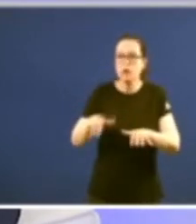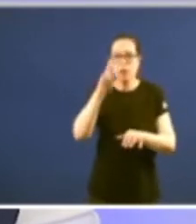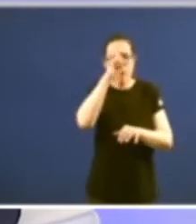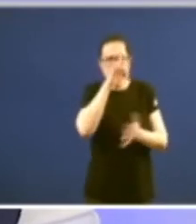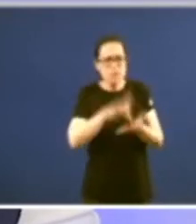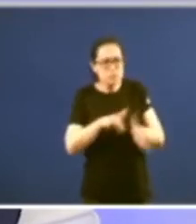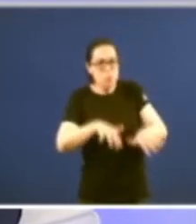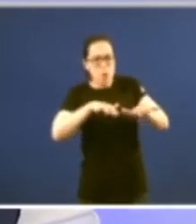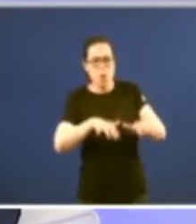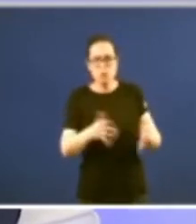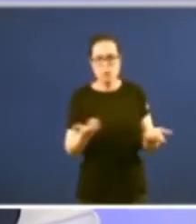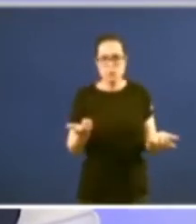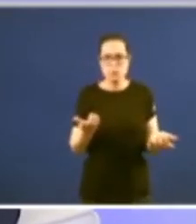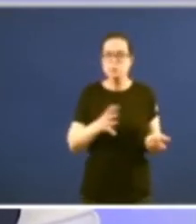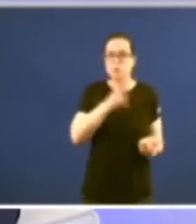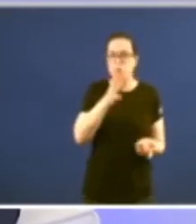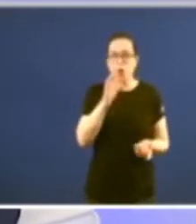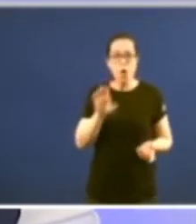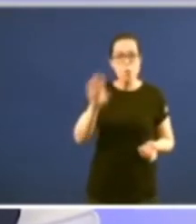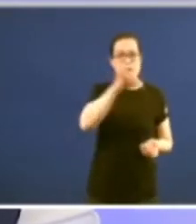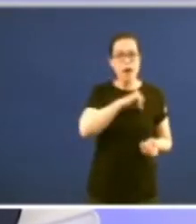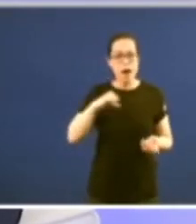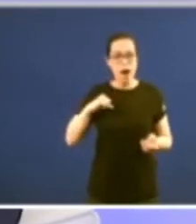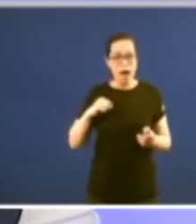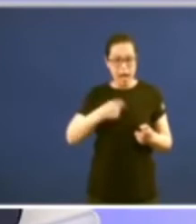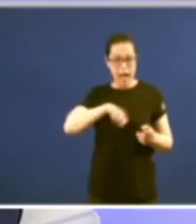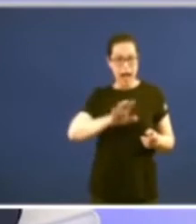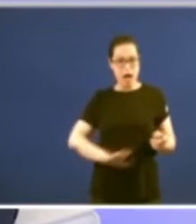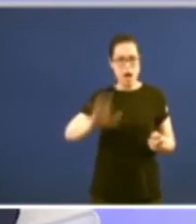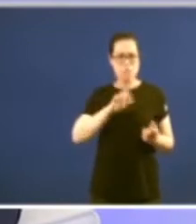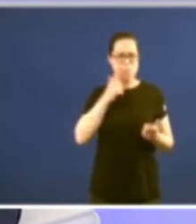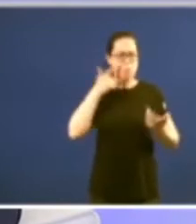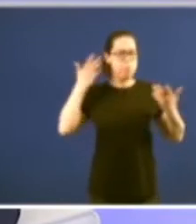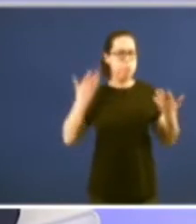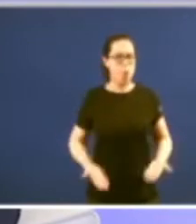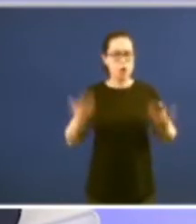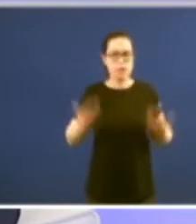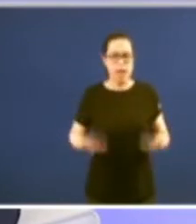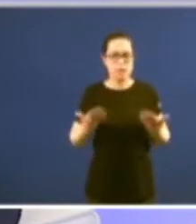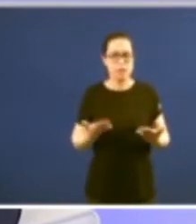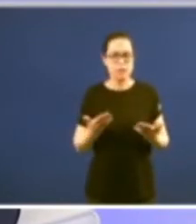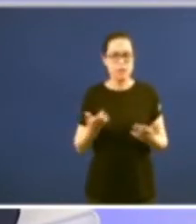todo o país por que? porque as comunidades autónomas teñen unha importancia extraordinaria incomparable a que teñen as regións en Italia